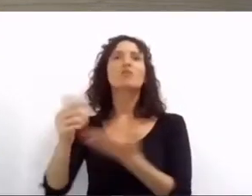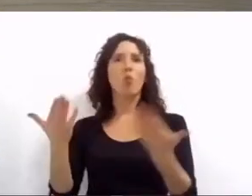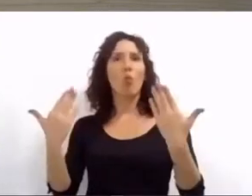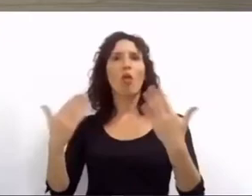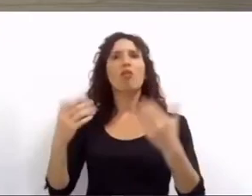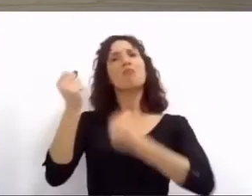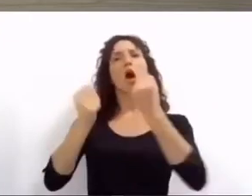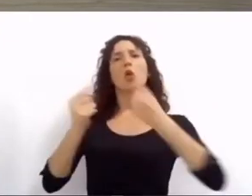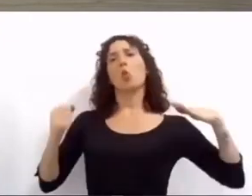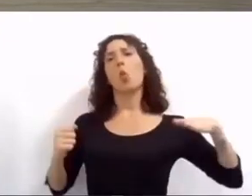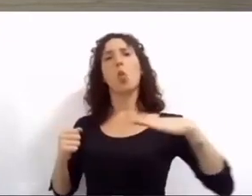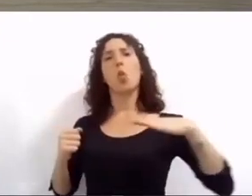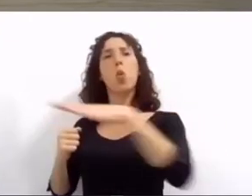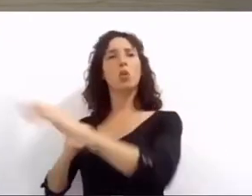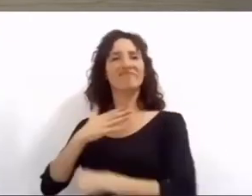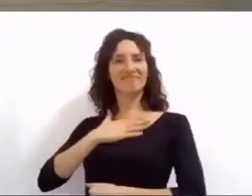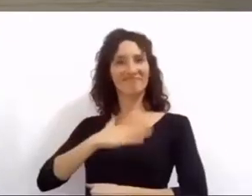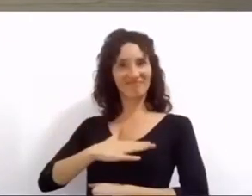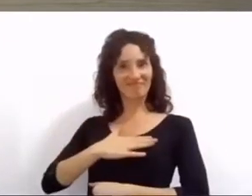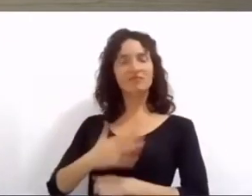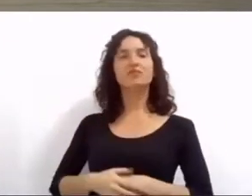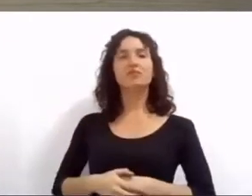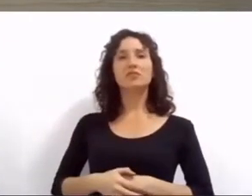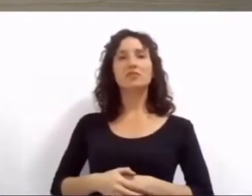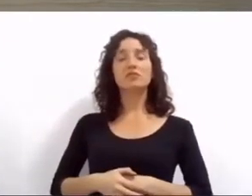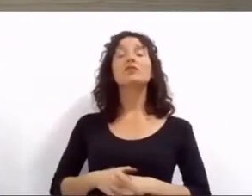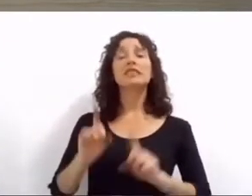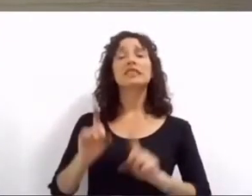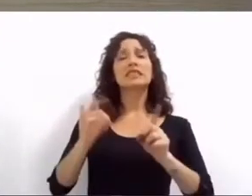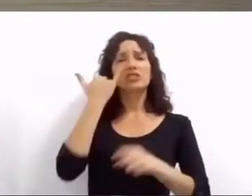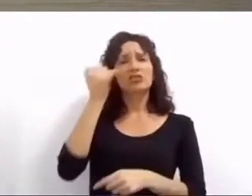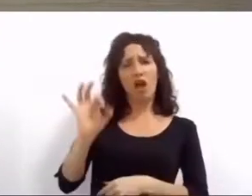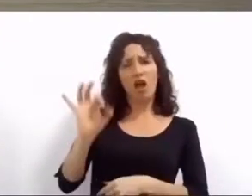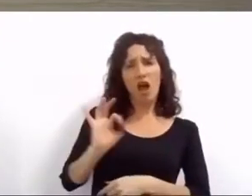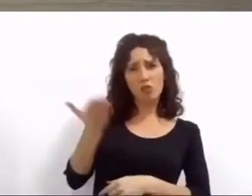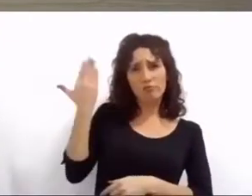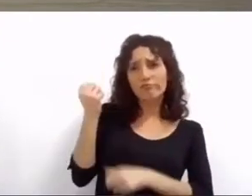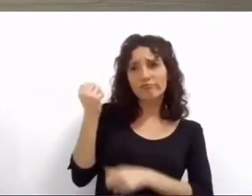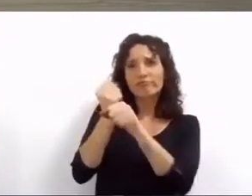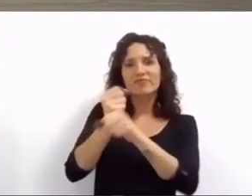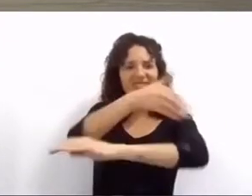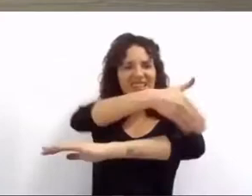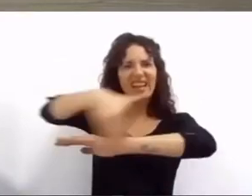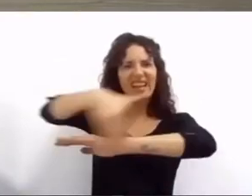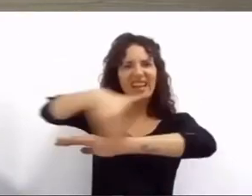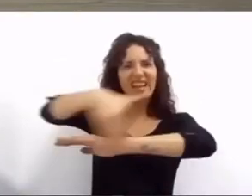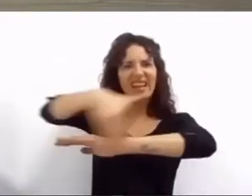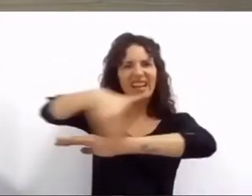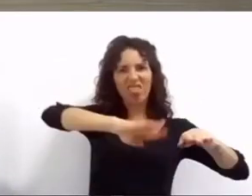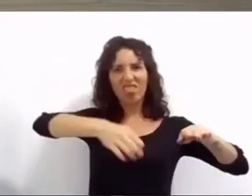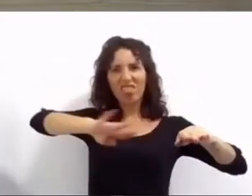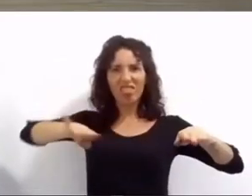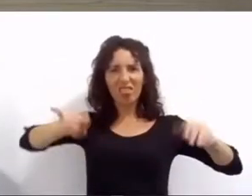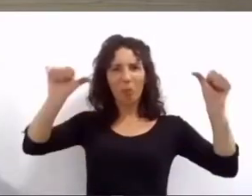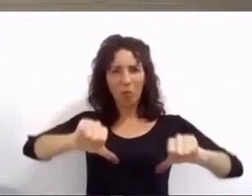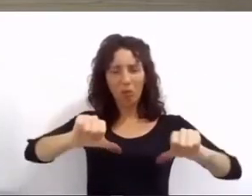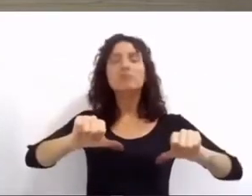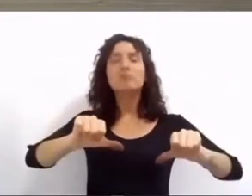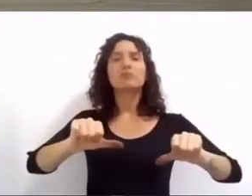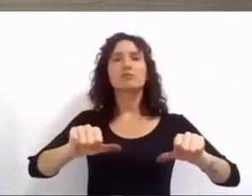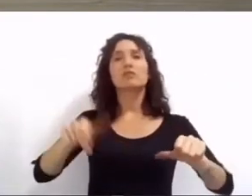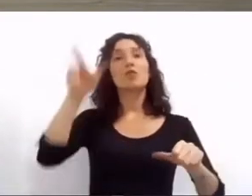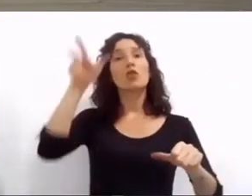en plena pandemia, ejecutamos un plan de bacheo y recuperación de pavimento por las calles que estaban más deterioradas. Fueron 80.000 metros